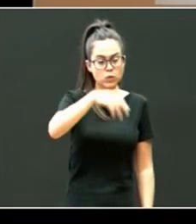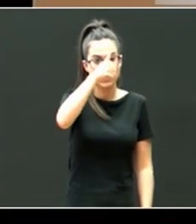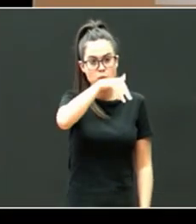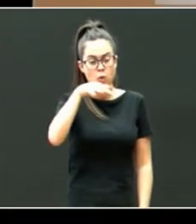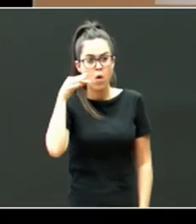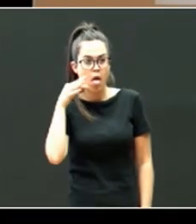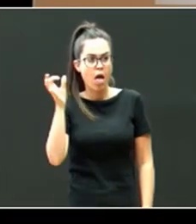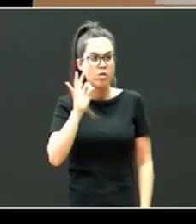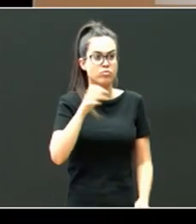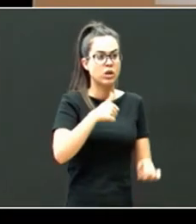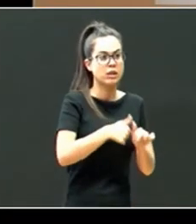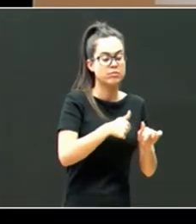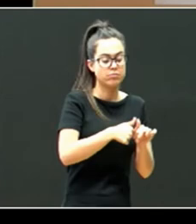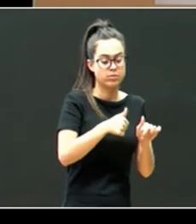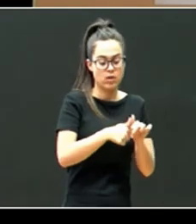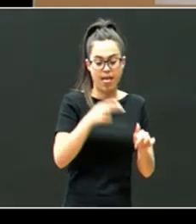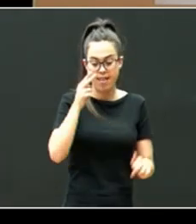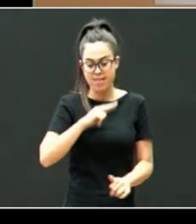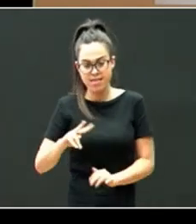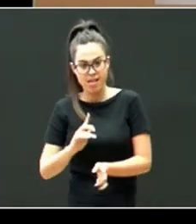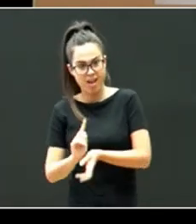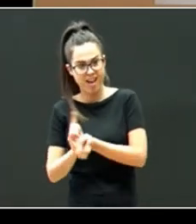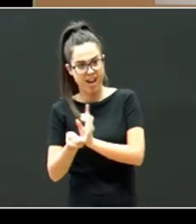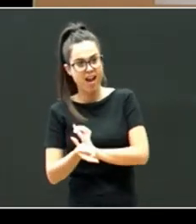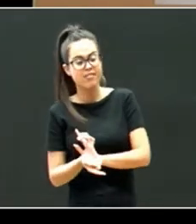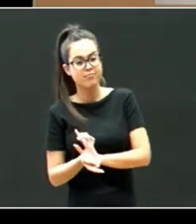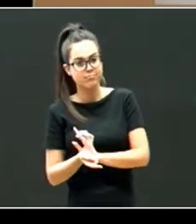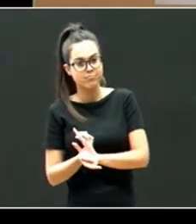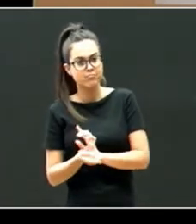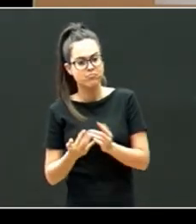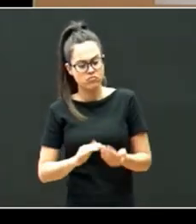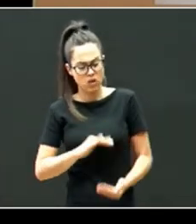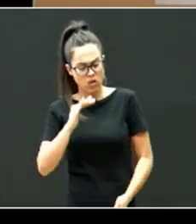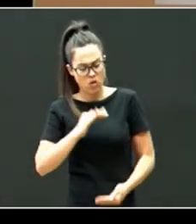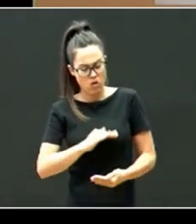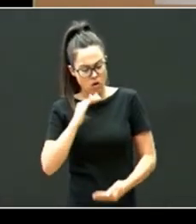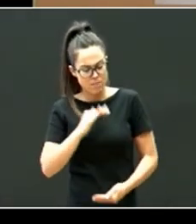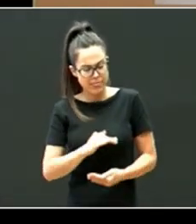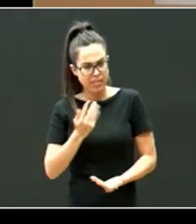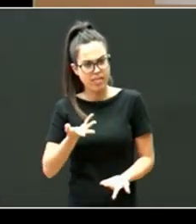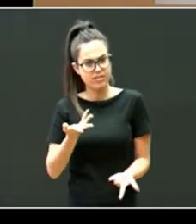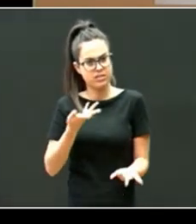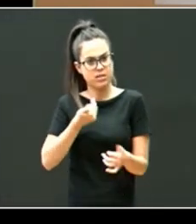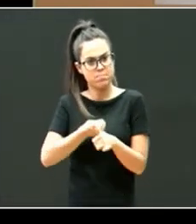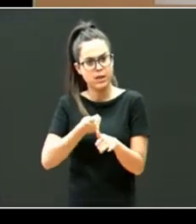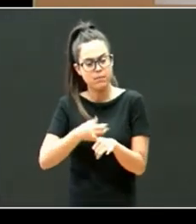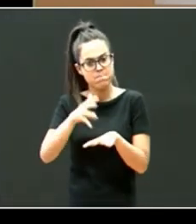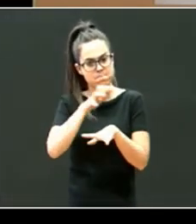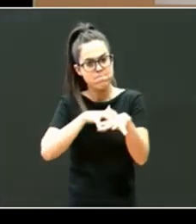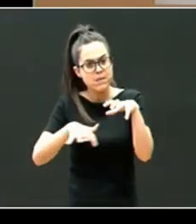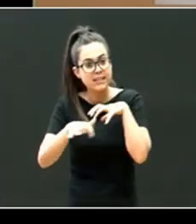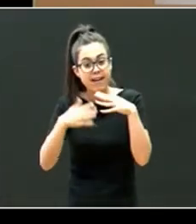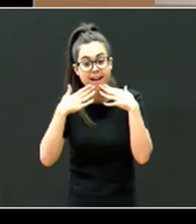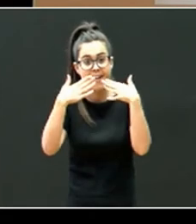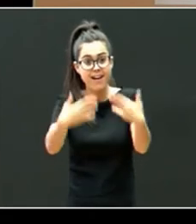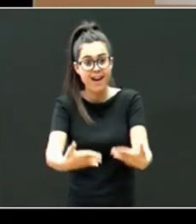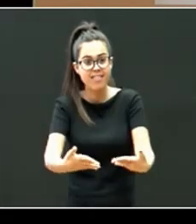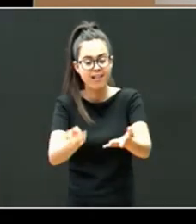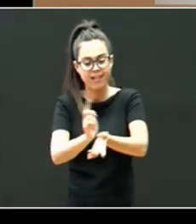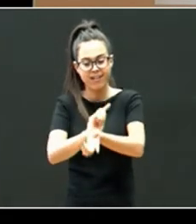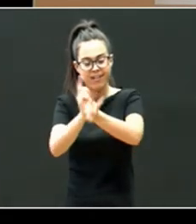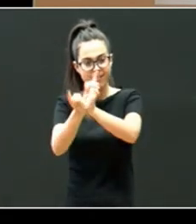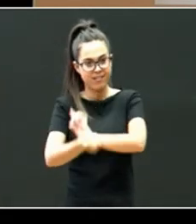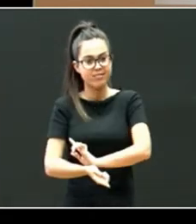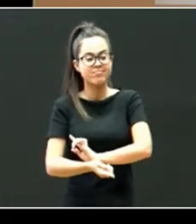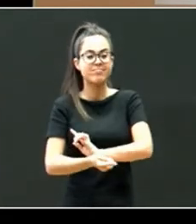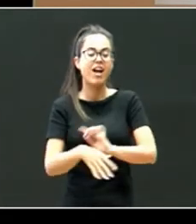conseguido transformar a un niño por estas capacidades propias de uno de apego y de empatía es cuando se consigue este maravilloso proceso que